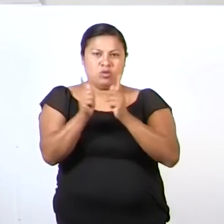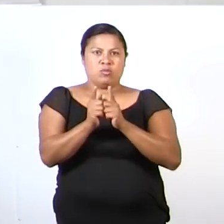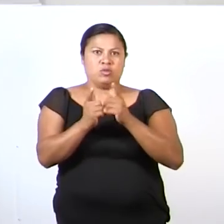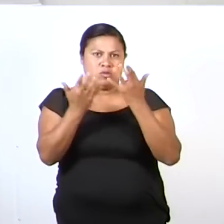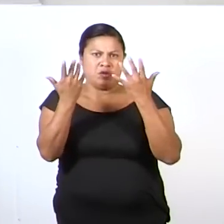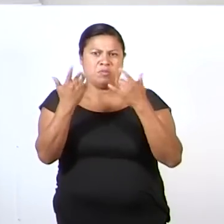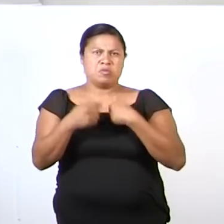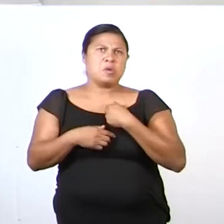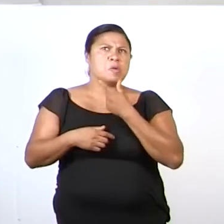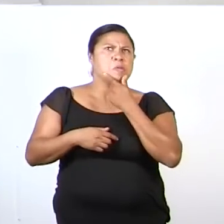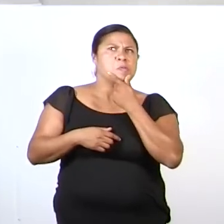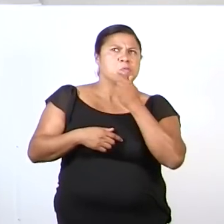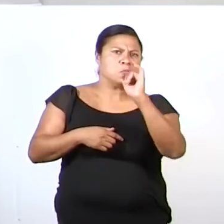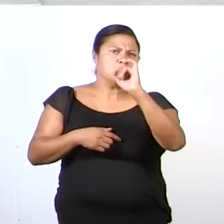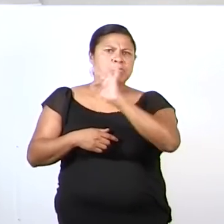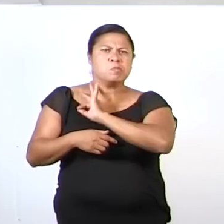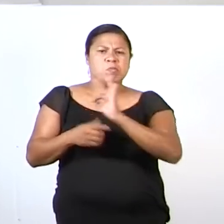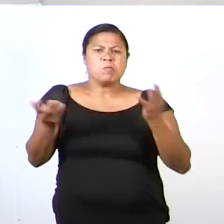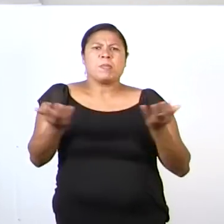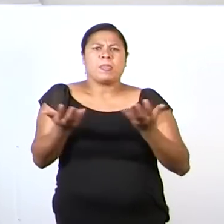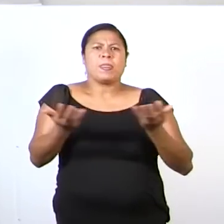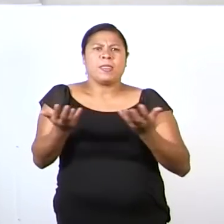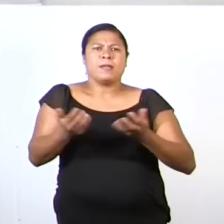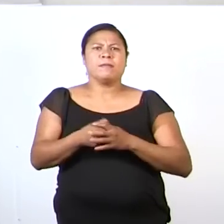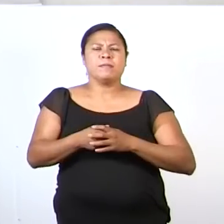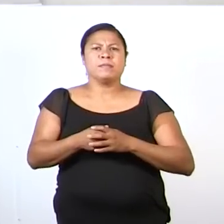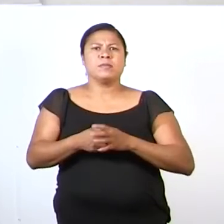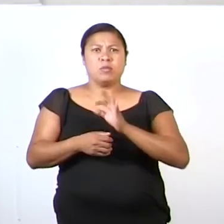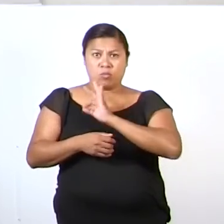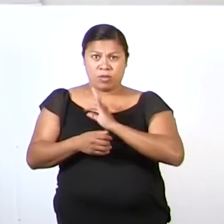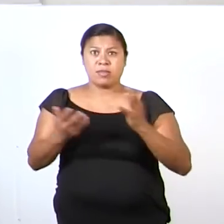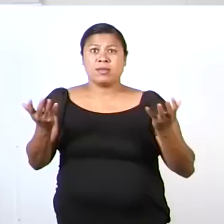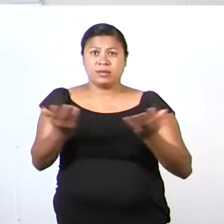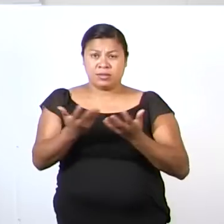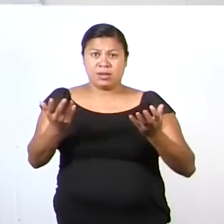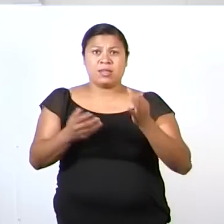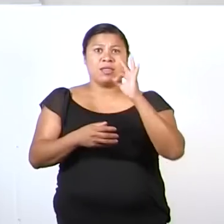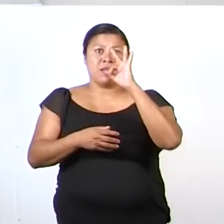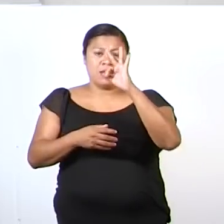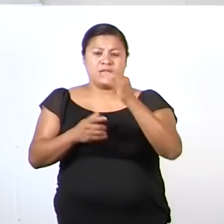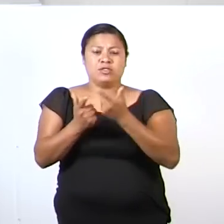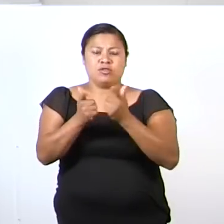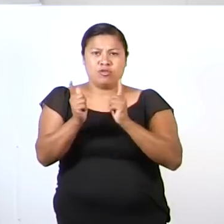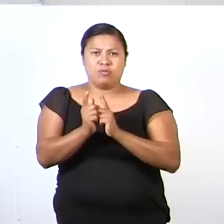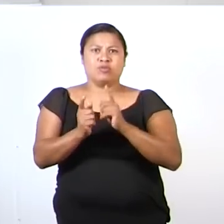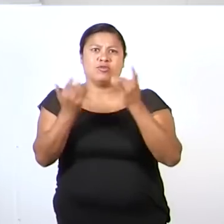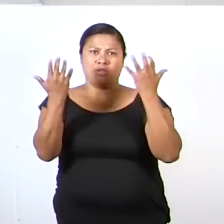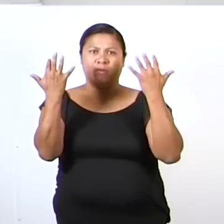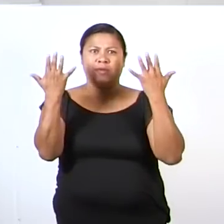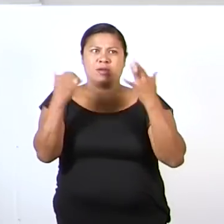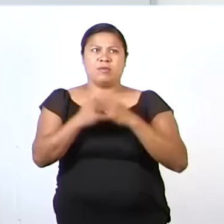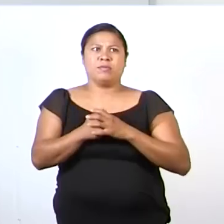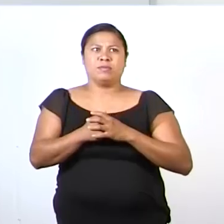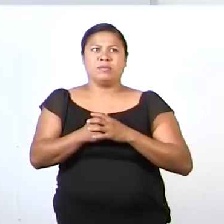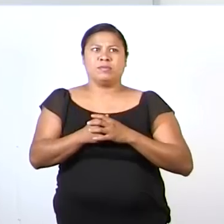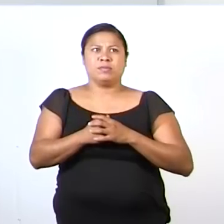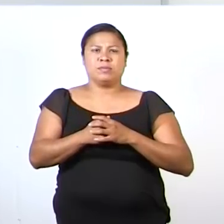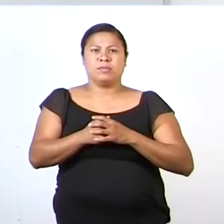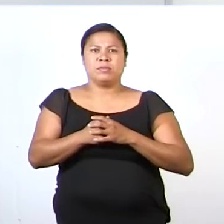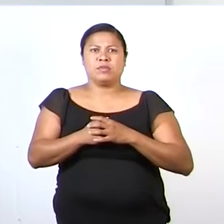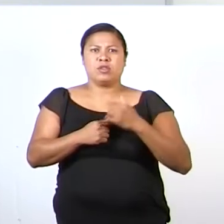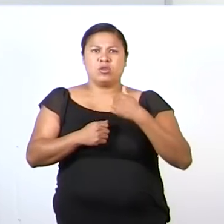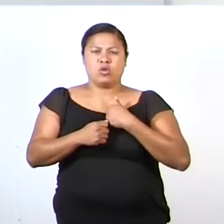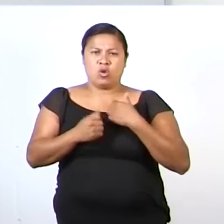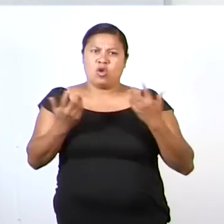Claro, le dije, podemos hacer colecciones de tres elementos con la mano. Y lo